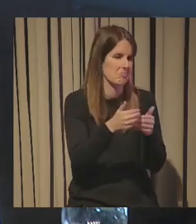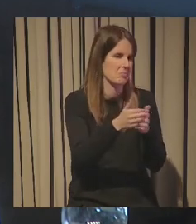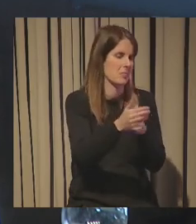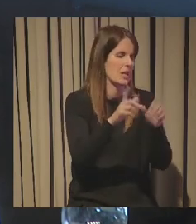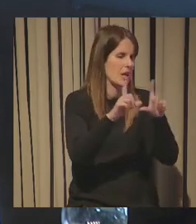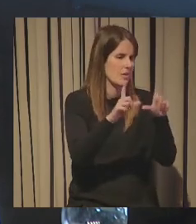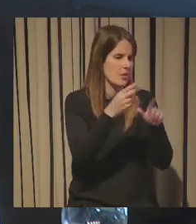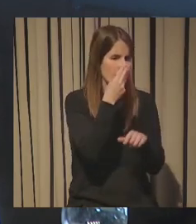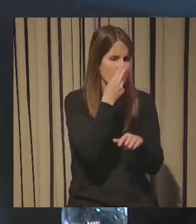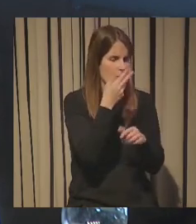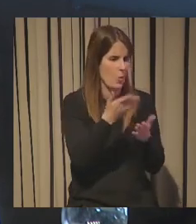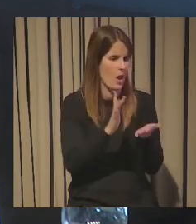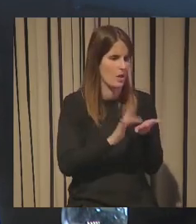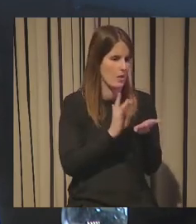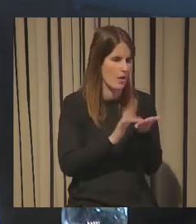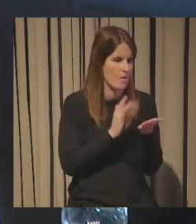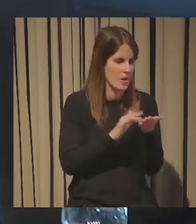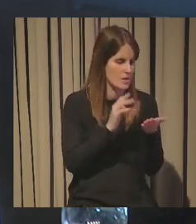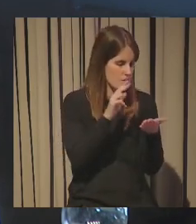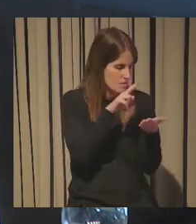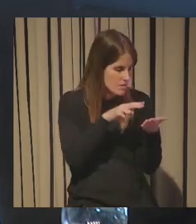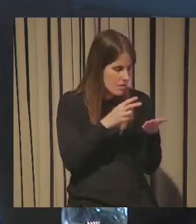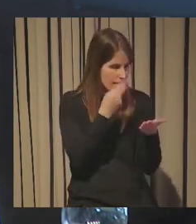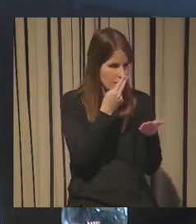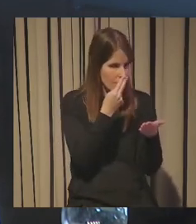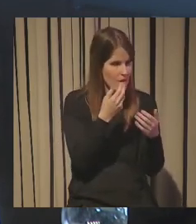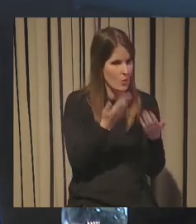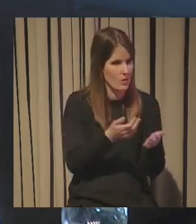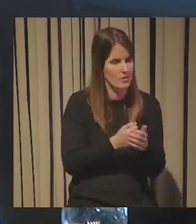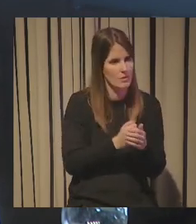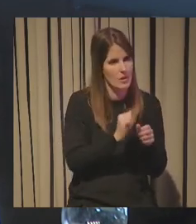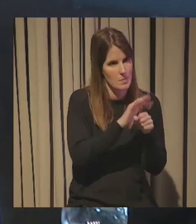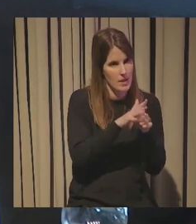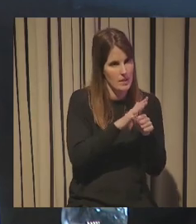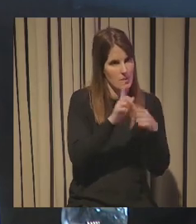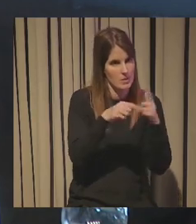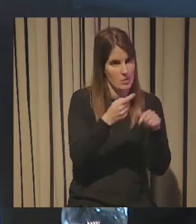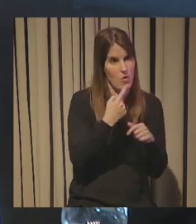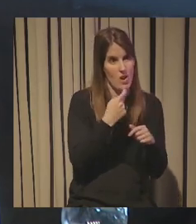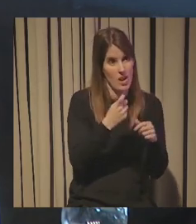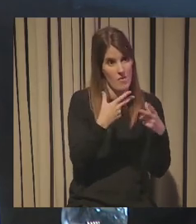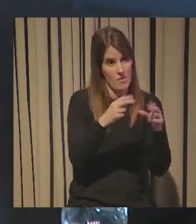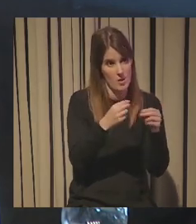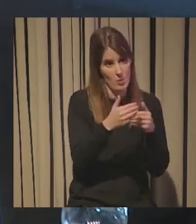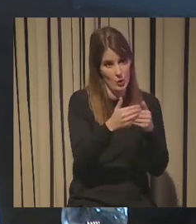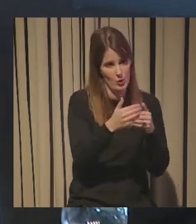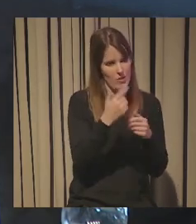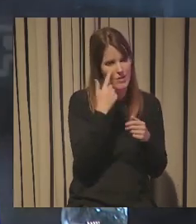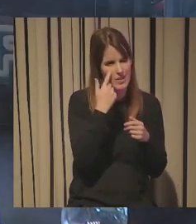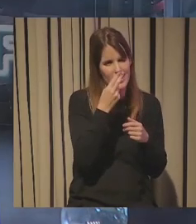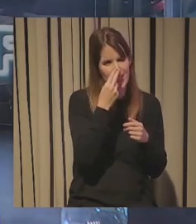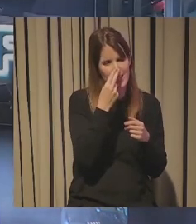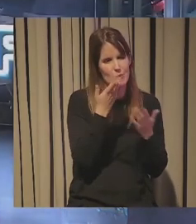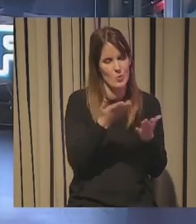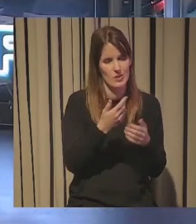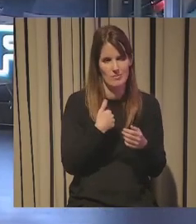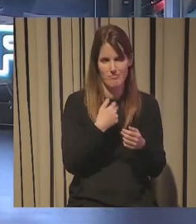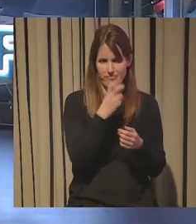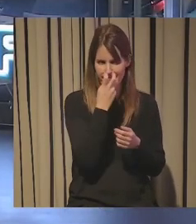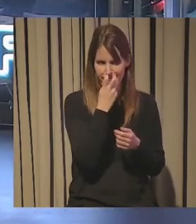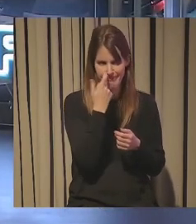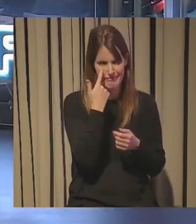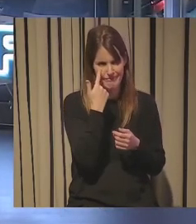tele en los tablets cuando salgamos de aquí que espero que salgamos pronto bueno vamos a pensar que estamos medio saliendo